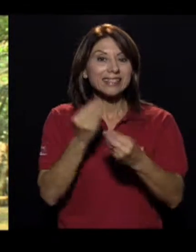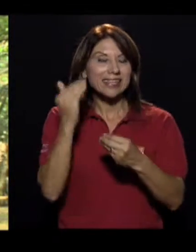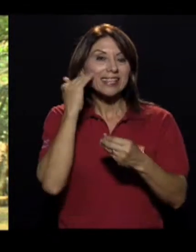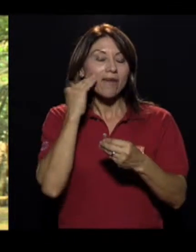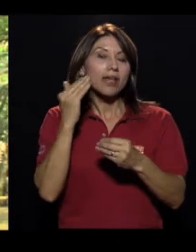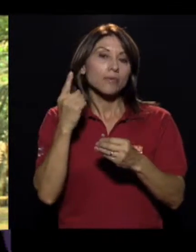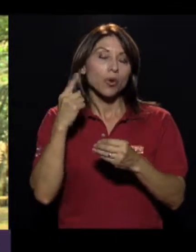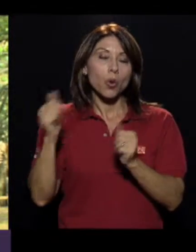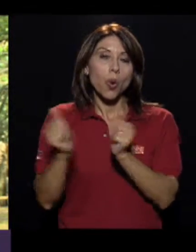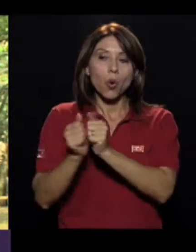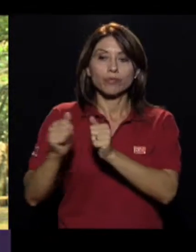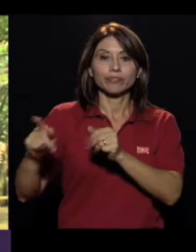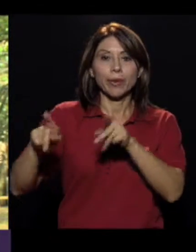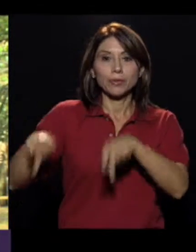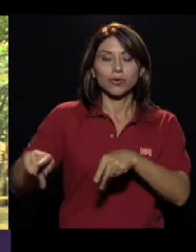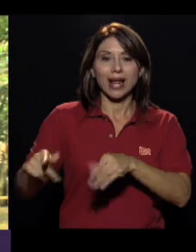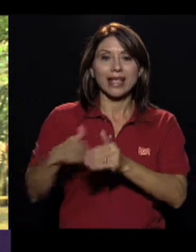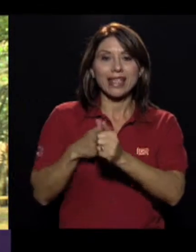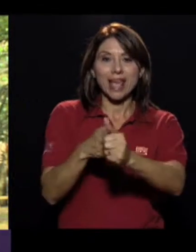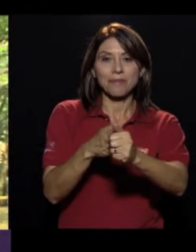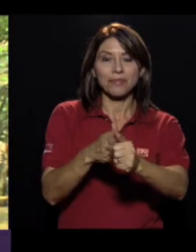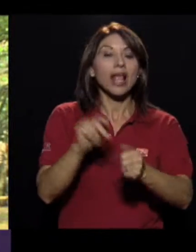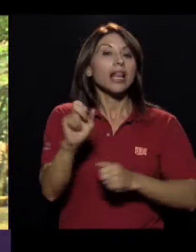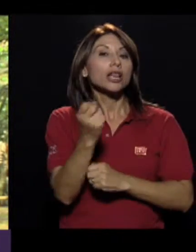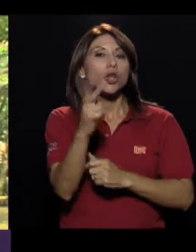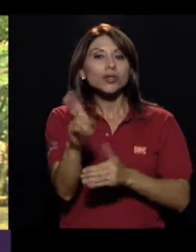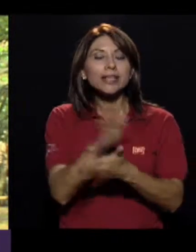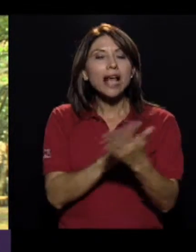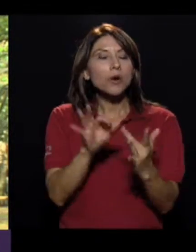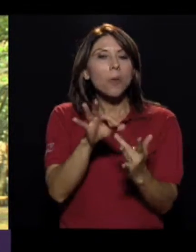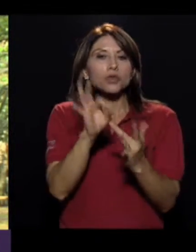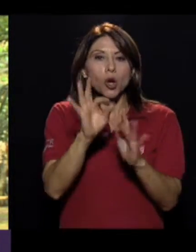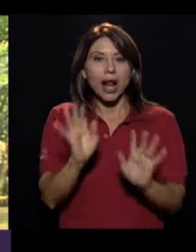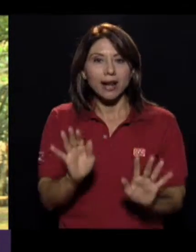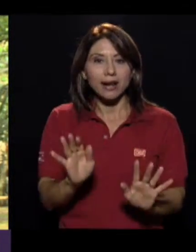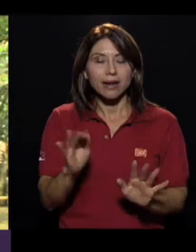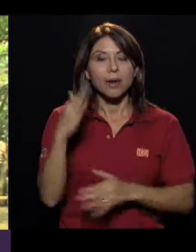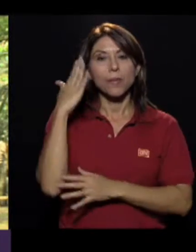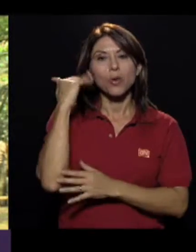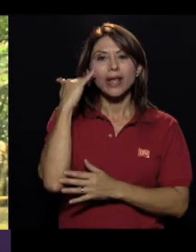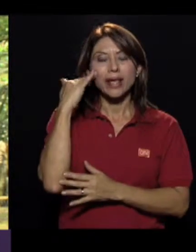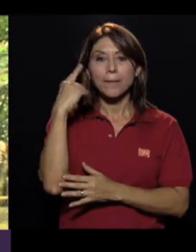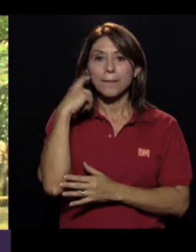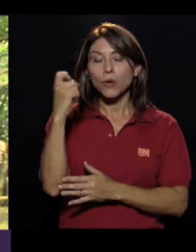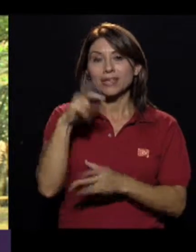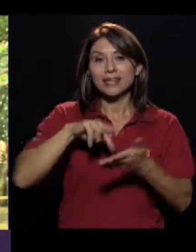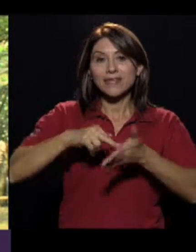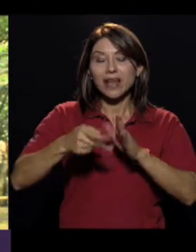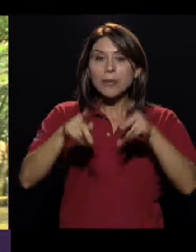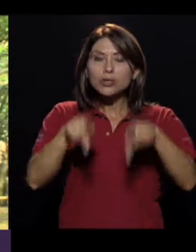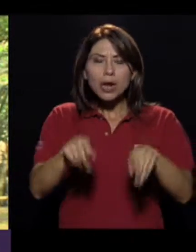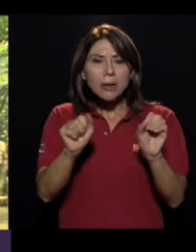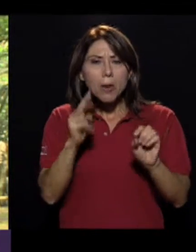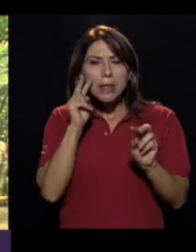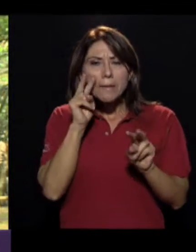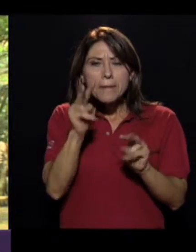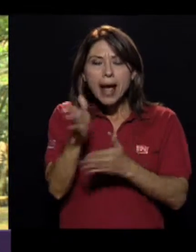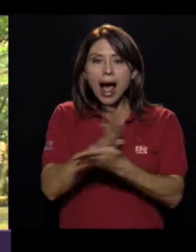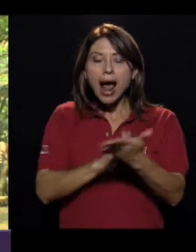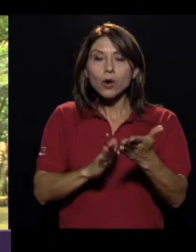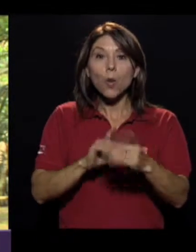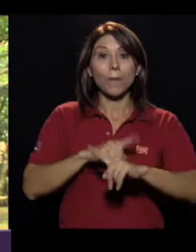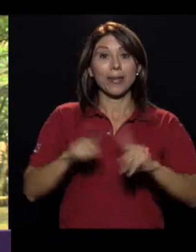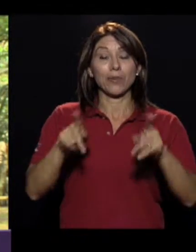uso del guía. El 12 es opcional, ¿por qué? Porque es una persona que tiene algún grado de visibilidad,